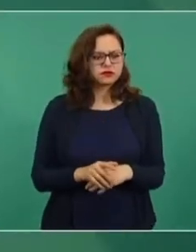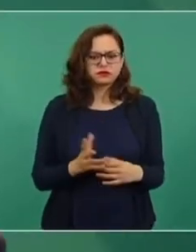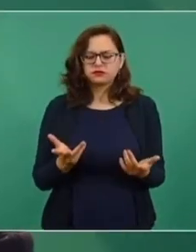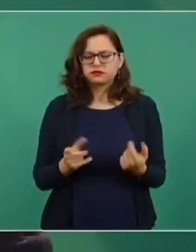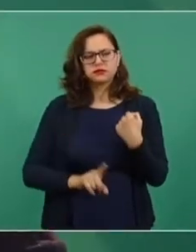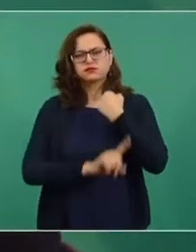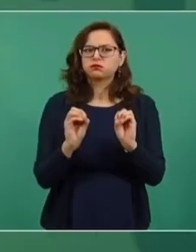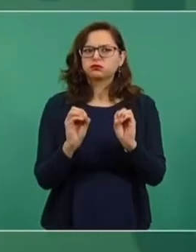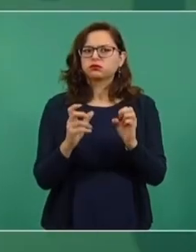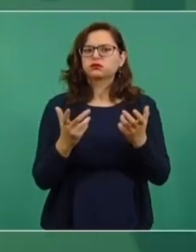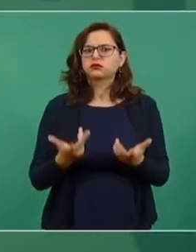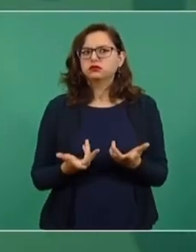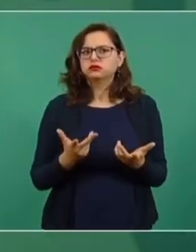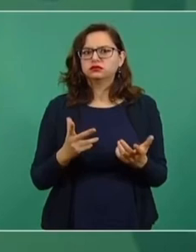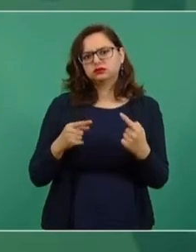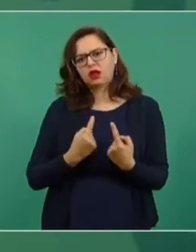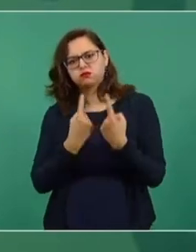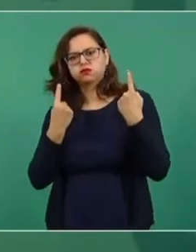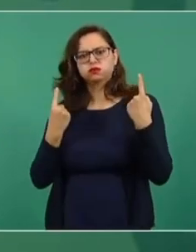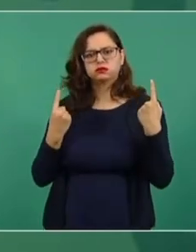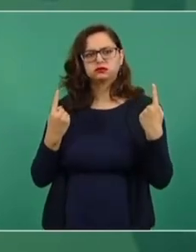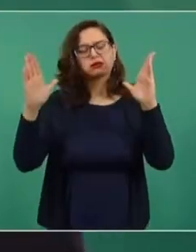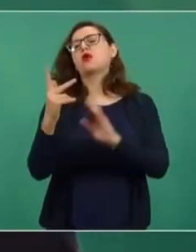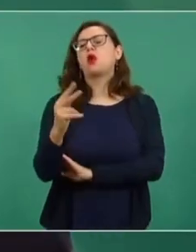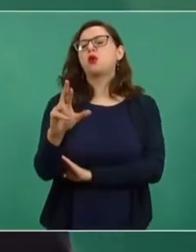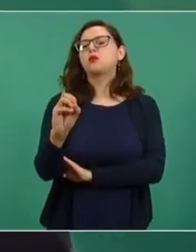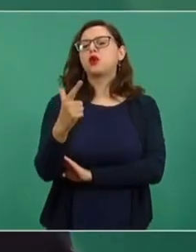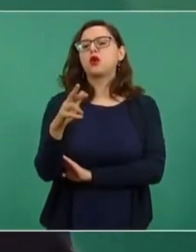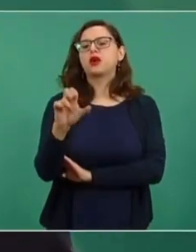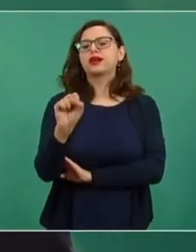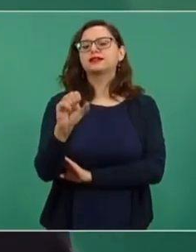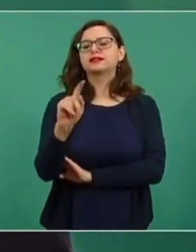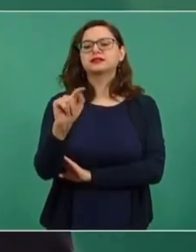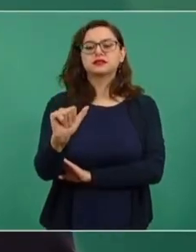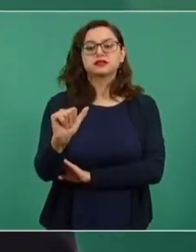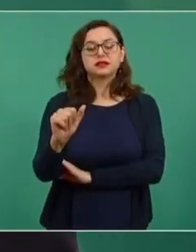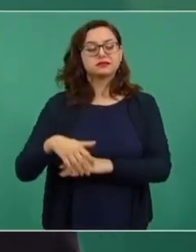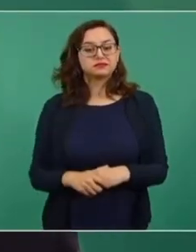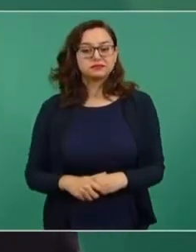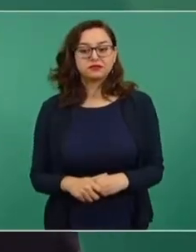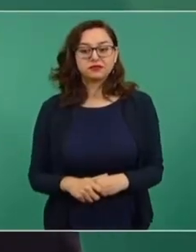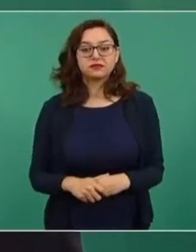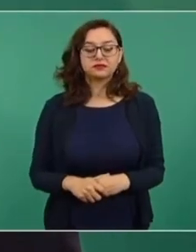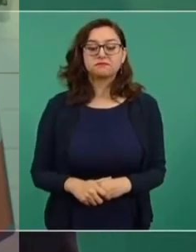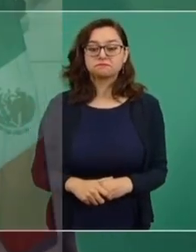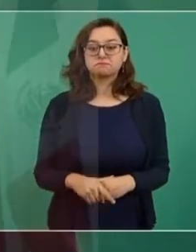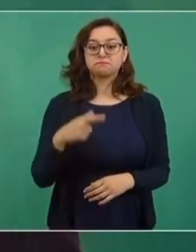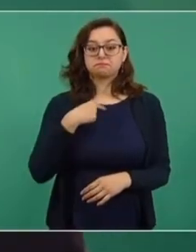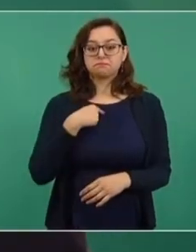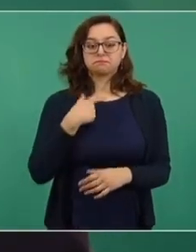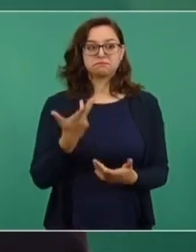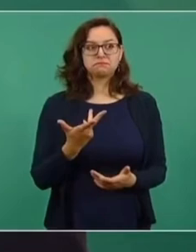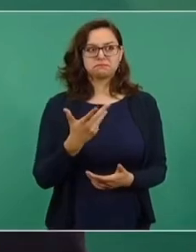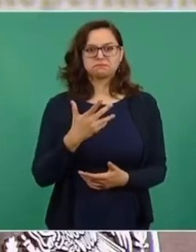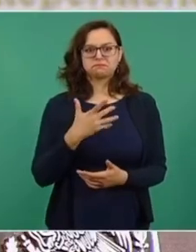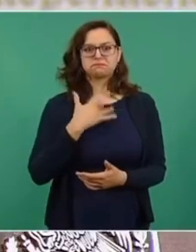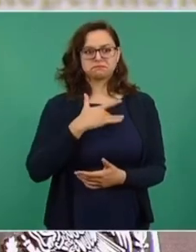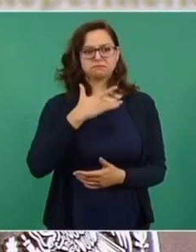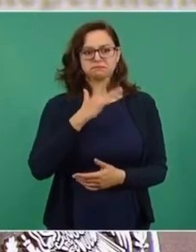problema, ninguna diferencia de fondo. Usé el término cumbre